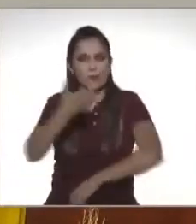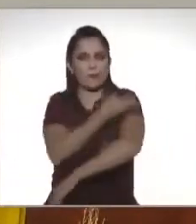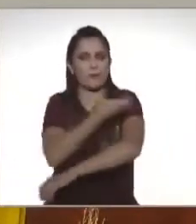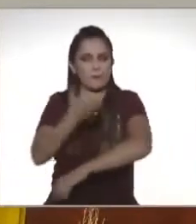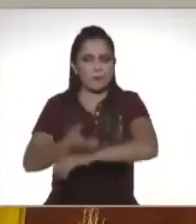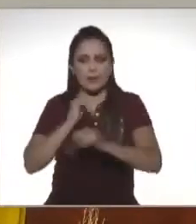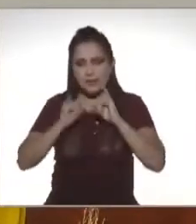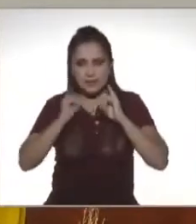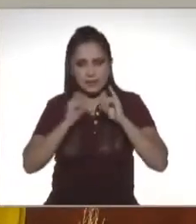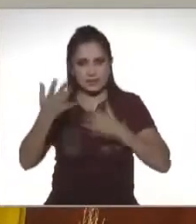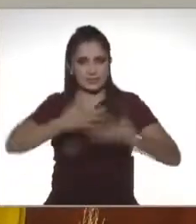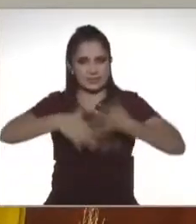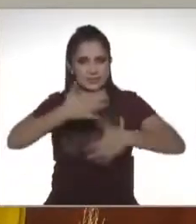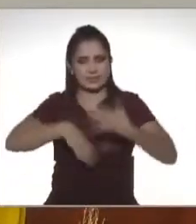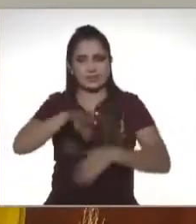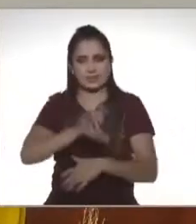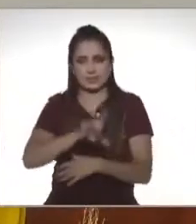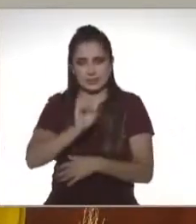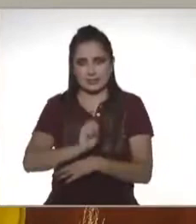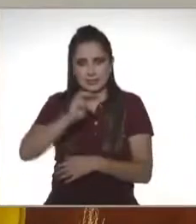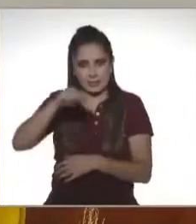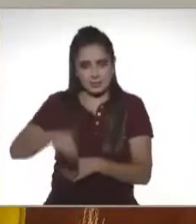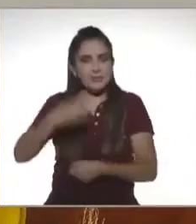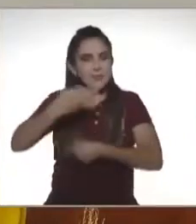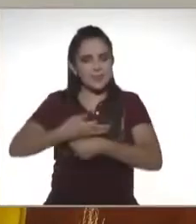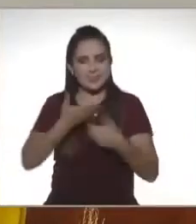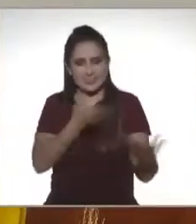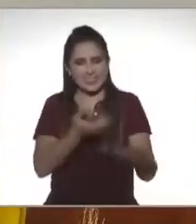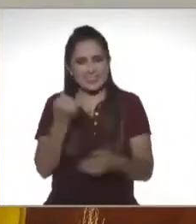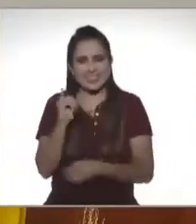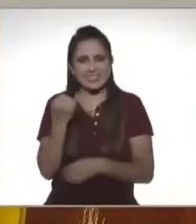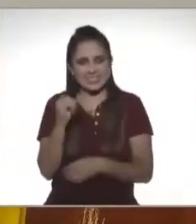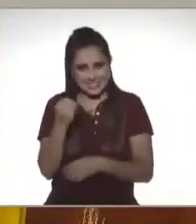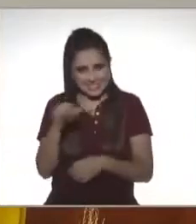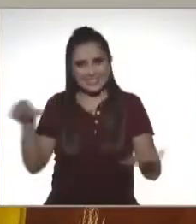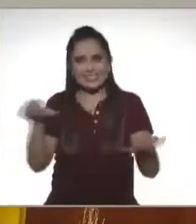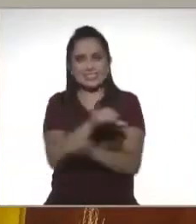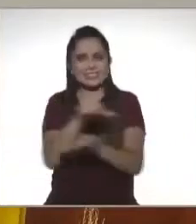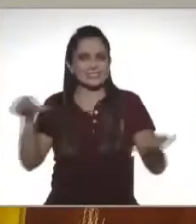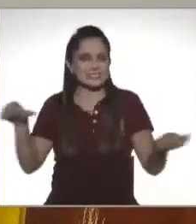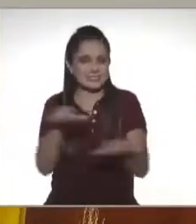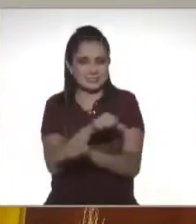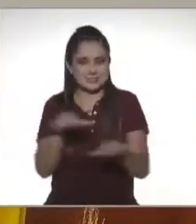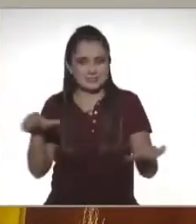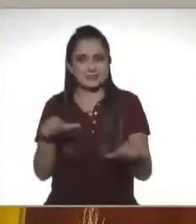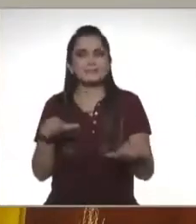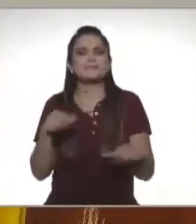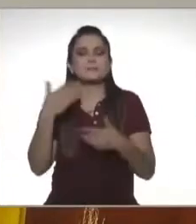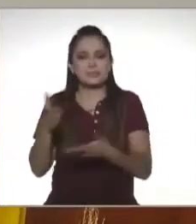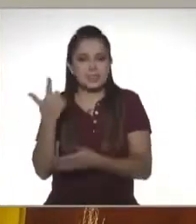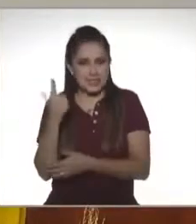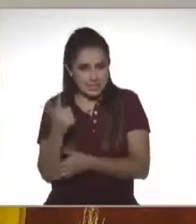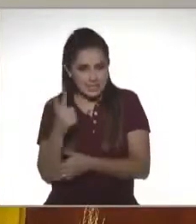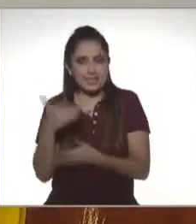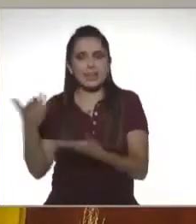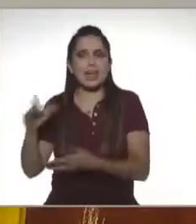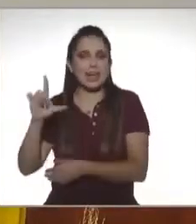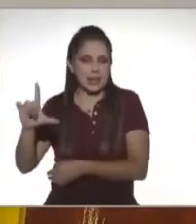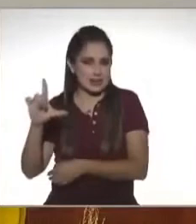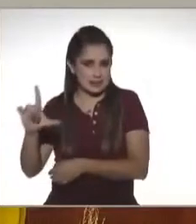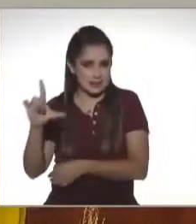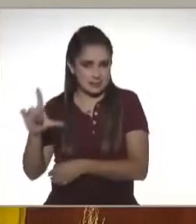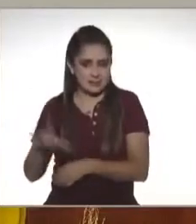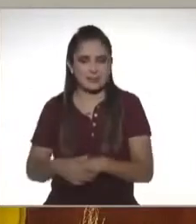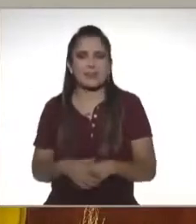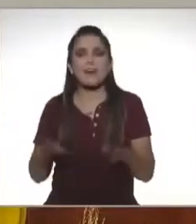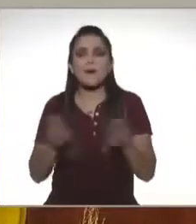compañeros intérpretes de lengua de señas mexicana. En este momento es Tiestiel Caneda, que va a estar alternando a lo largo de esta transmisión con Lía Vadillo y Alberto Mujica.